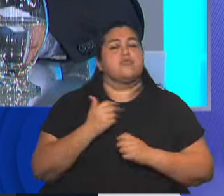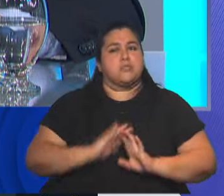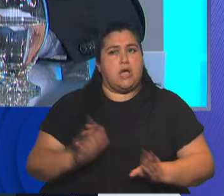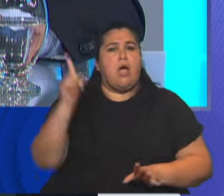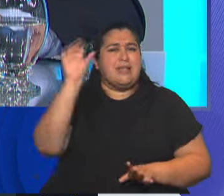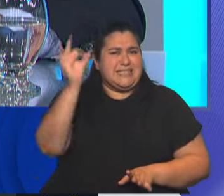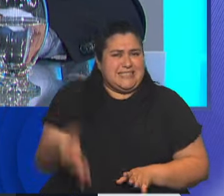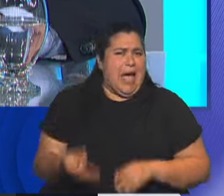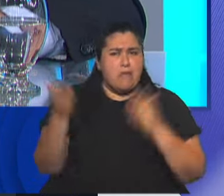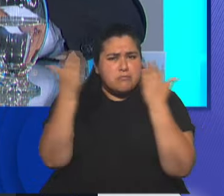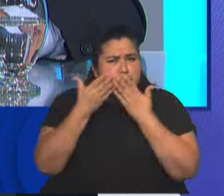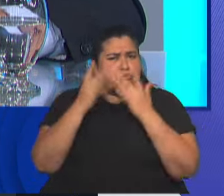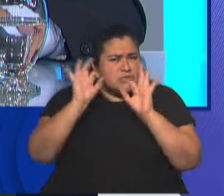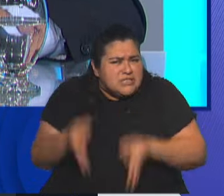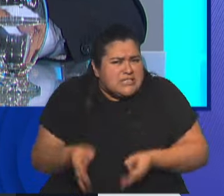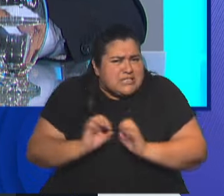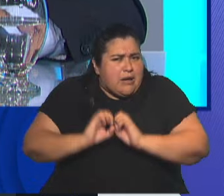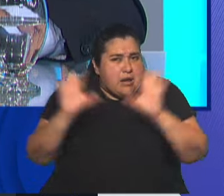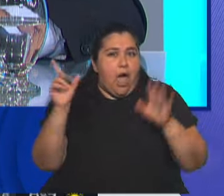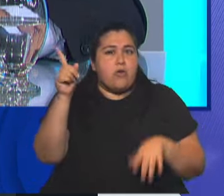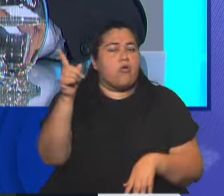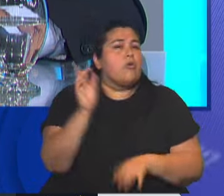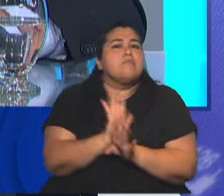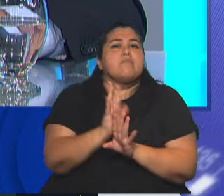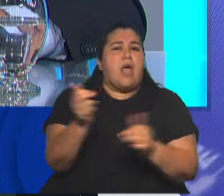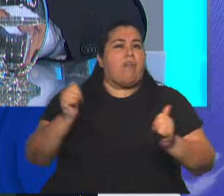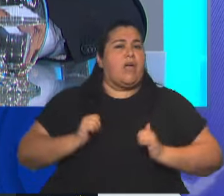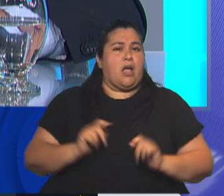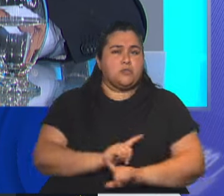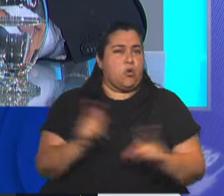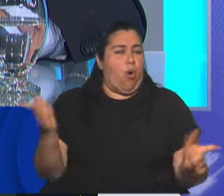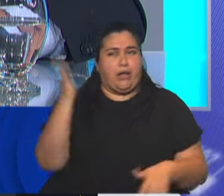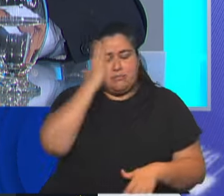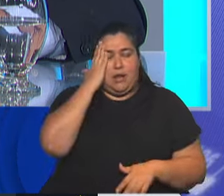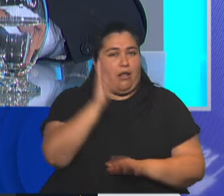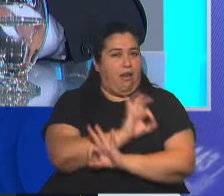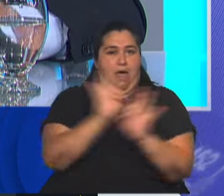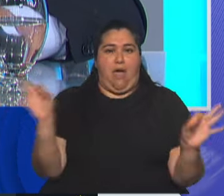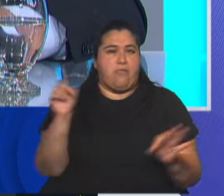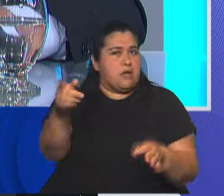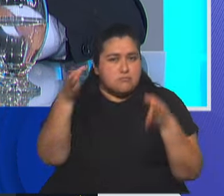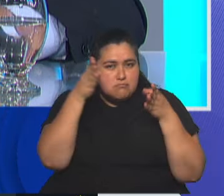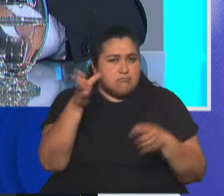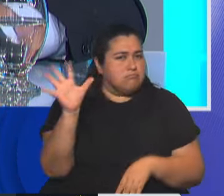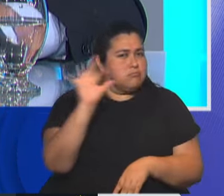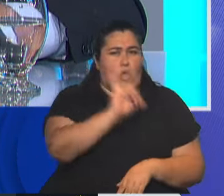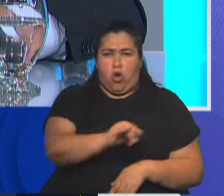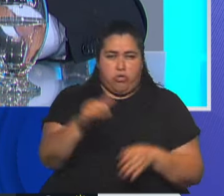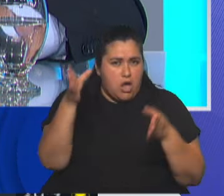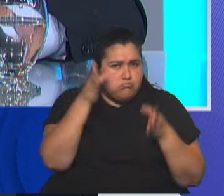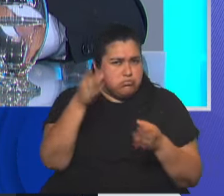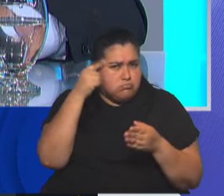claro, muy estudiado, y no duerme, no duerme, está todo el día obsesivo, un ministro de